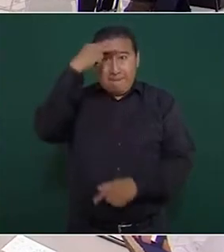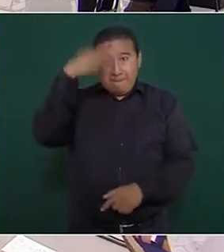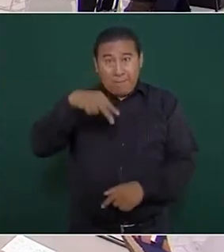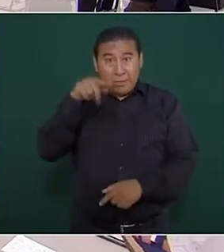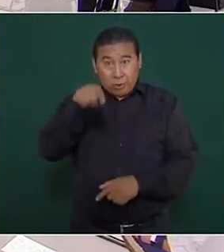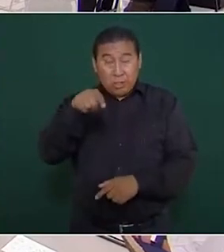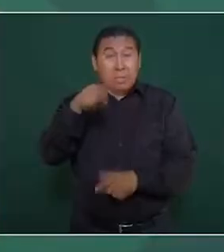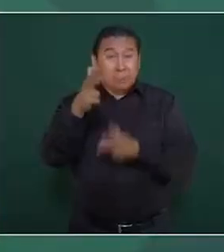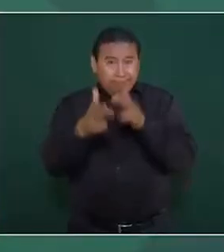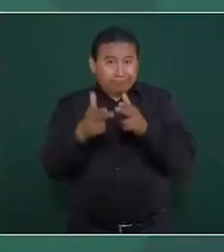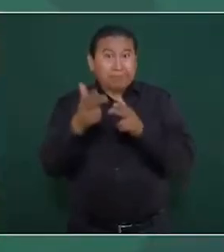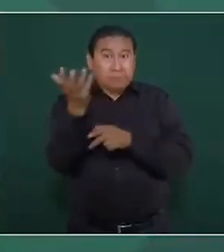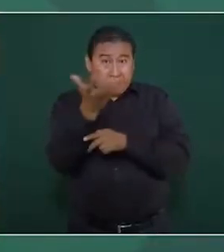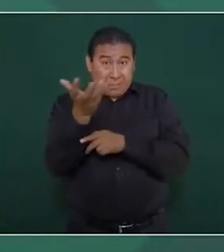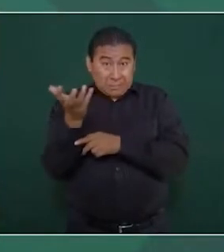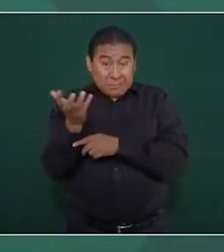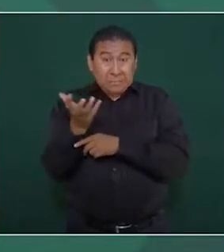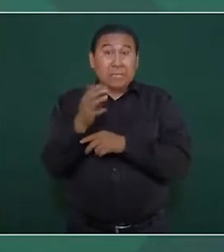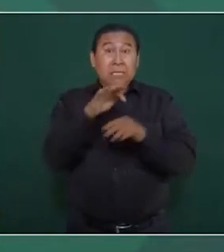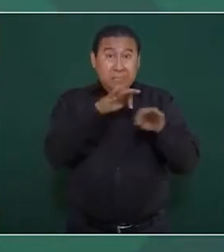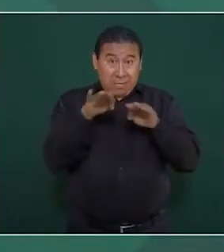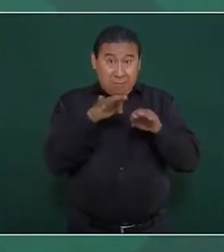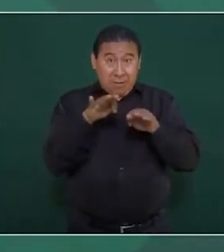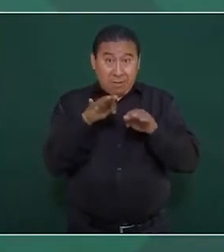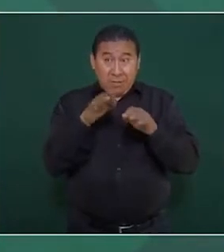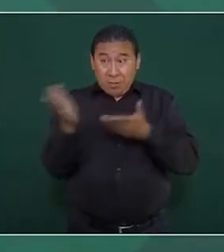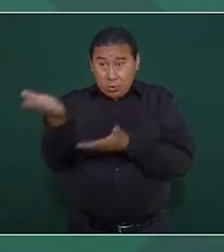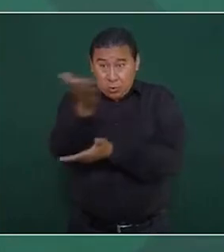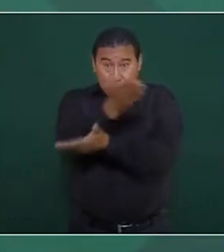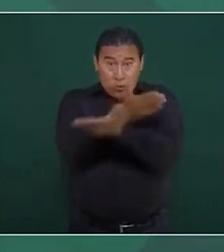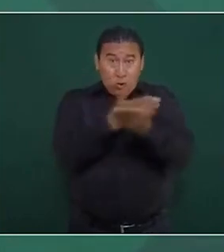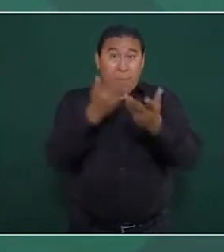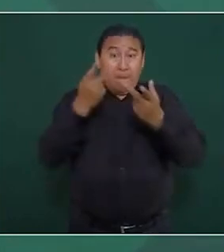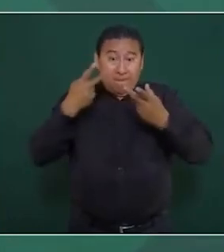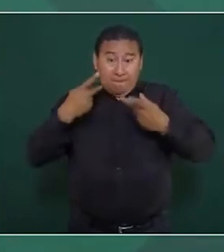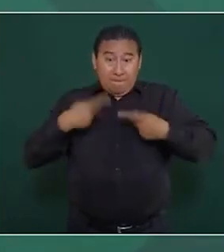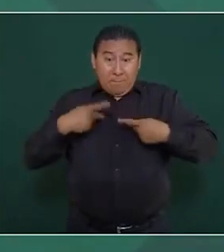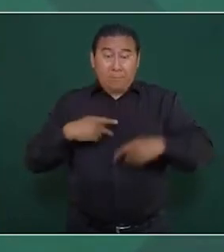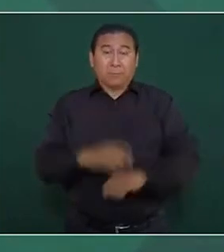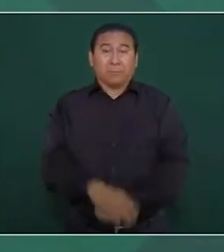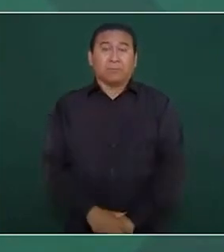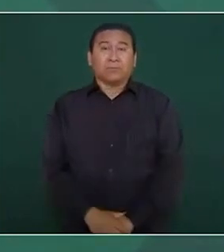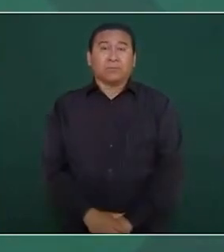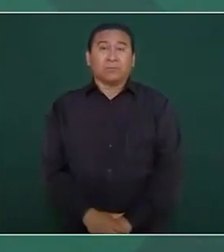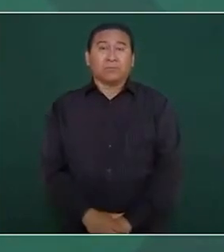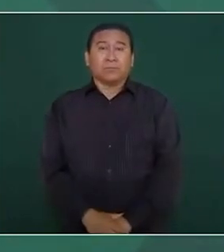y se va a dar también trabajo, empleo. En Ciudad Sagún